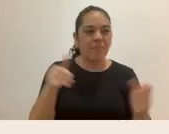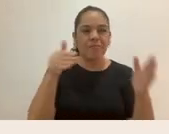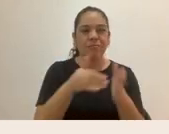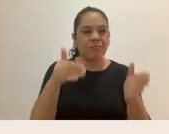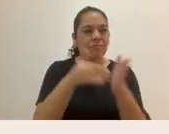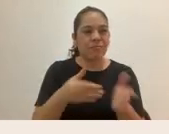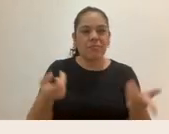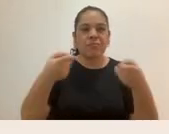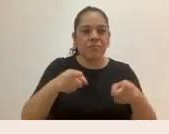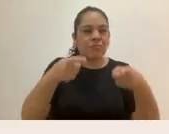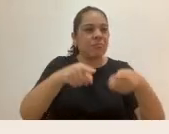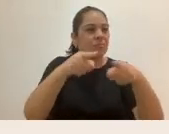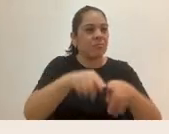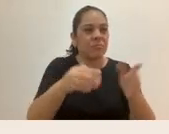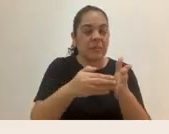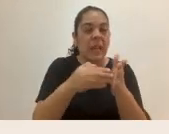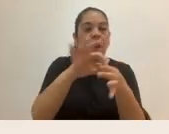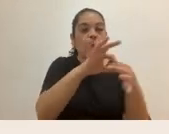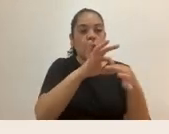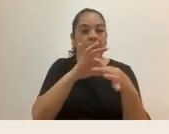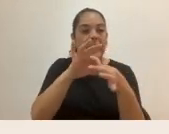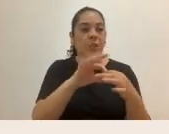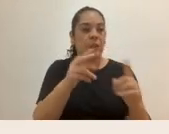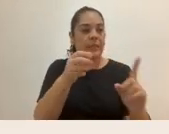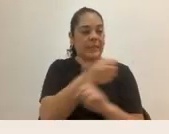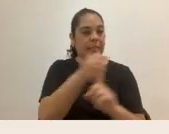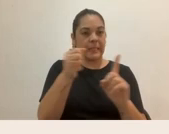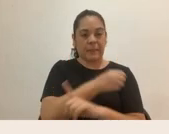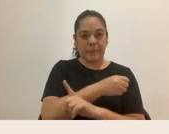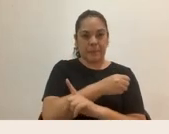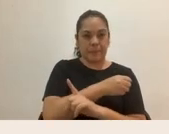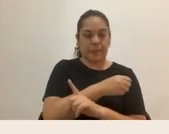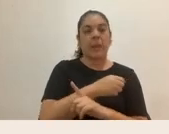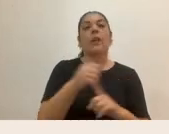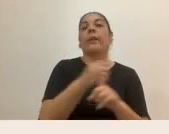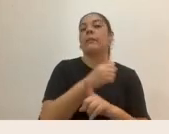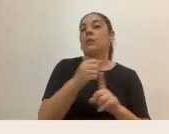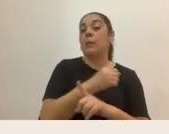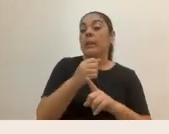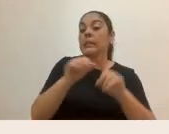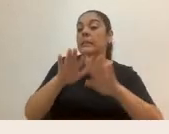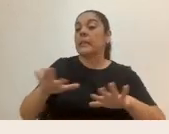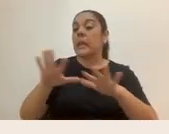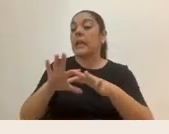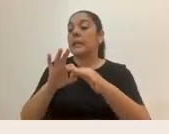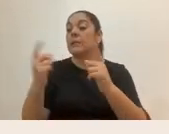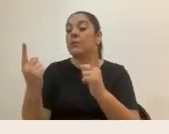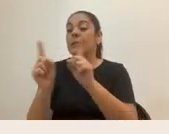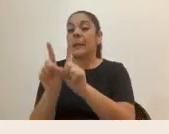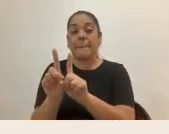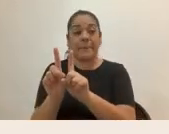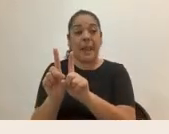violencia. Y llámese relaciones de violencia no solo en el espacio de pareja, sino también en espacios